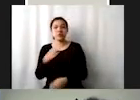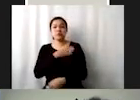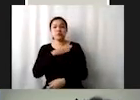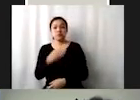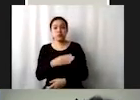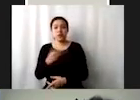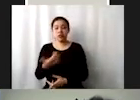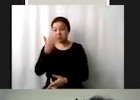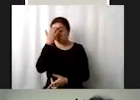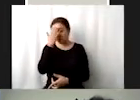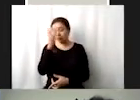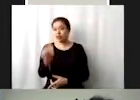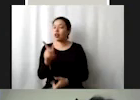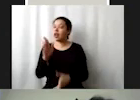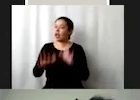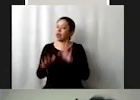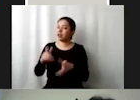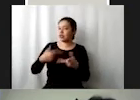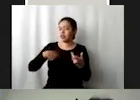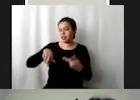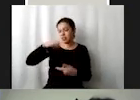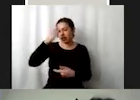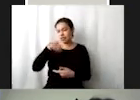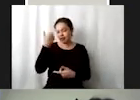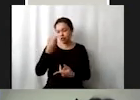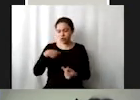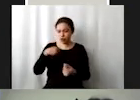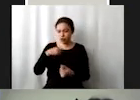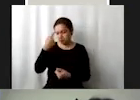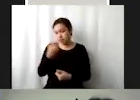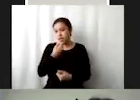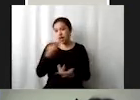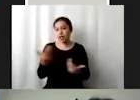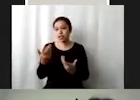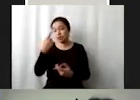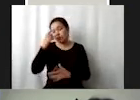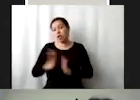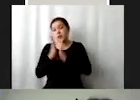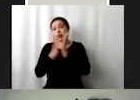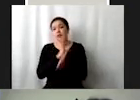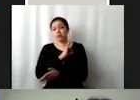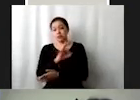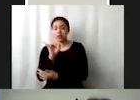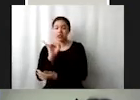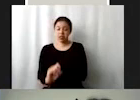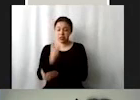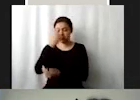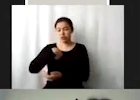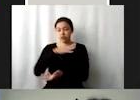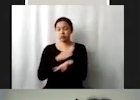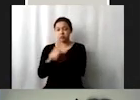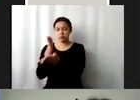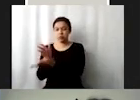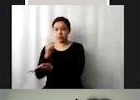conocen y toca saber qué es lo que sí se está moviendo para poder participar para poder incidir y para poder